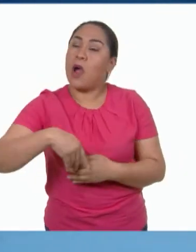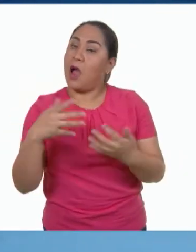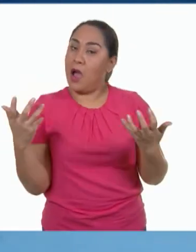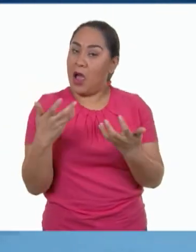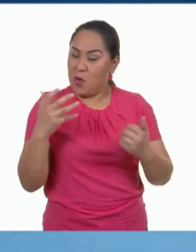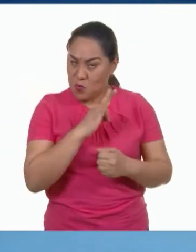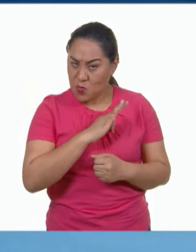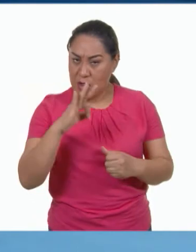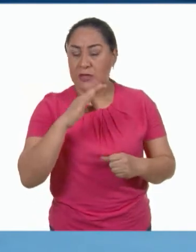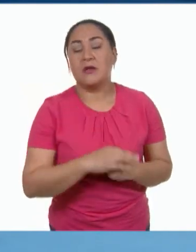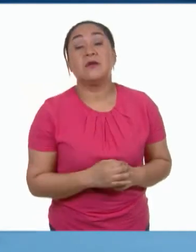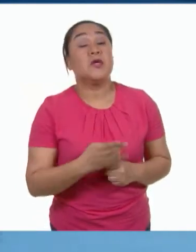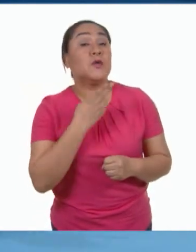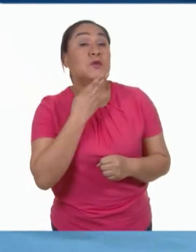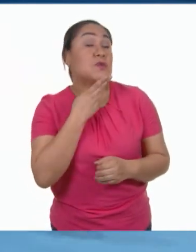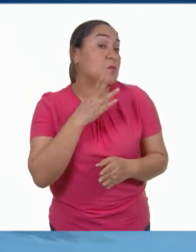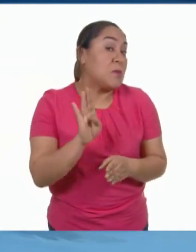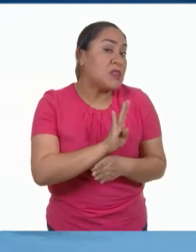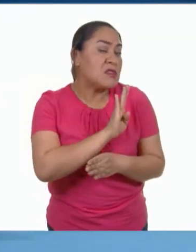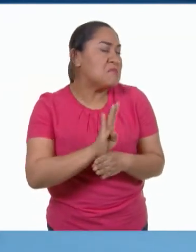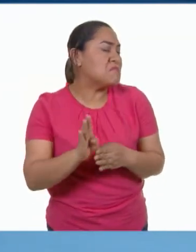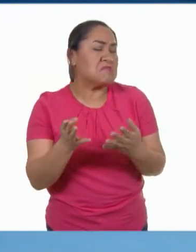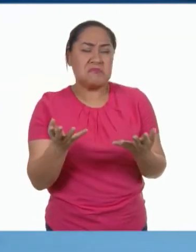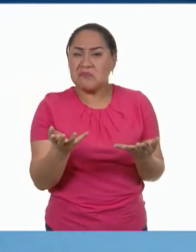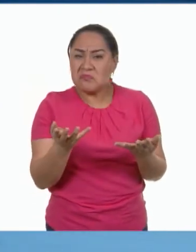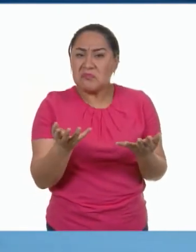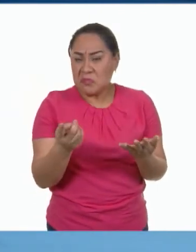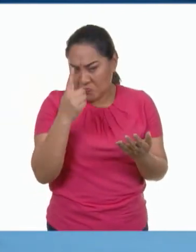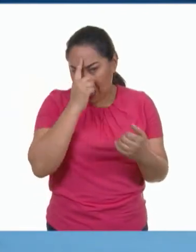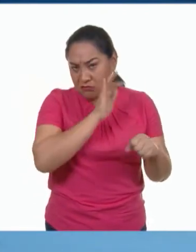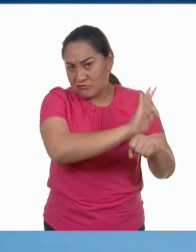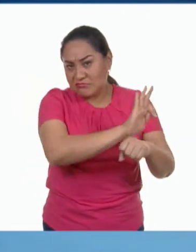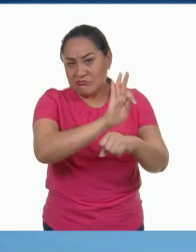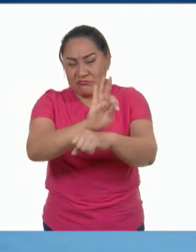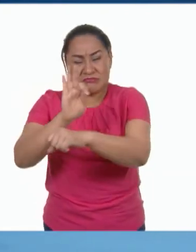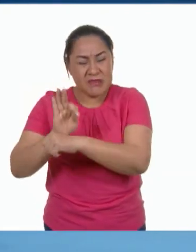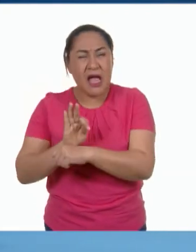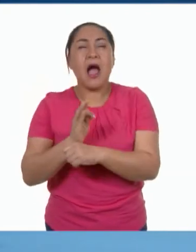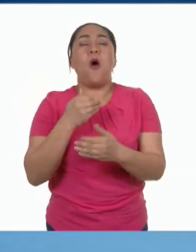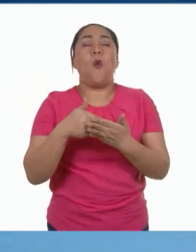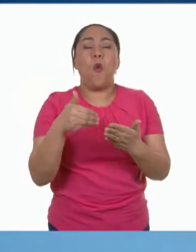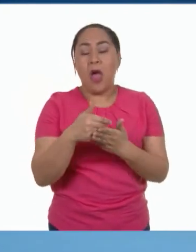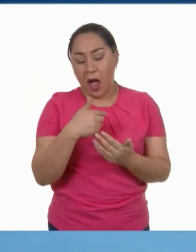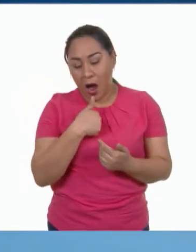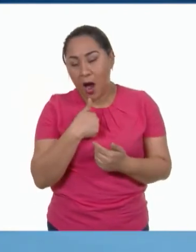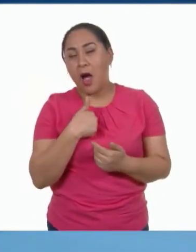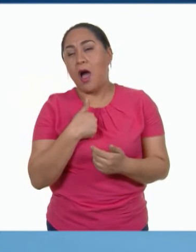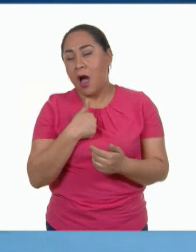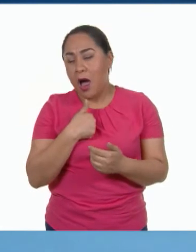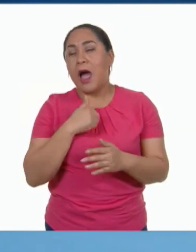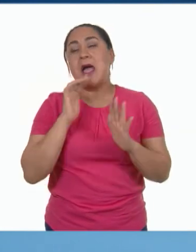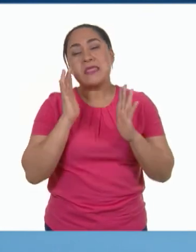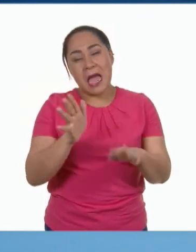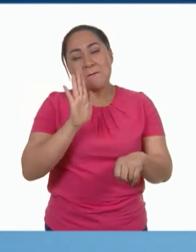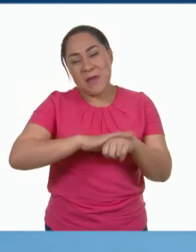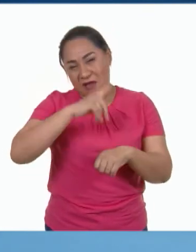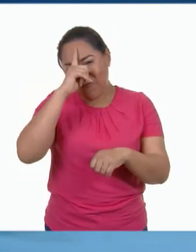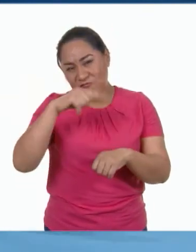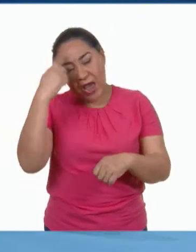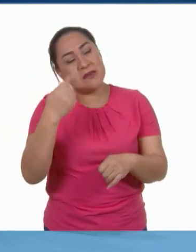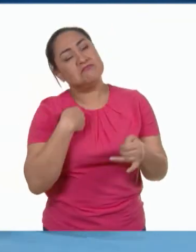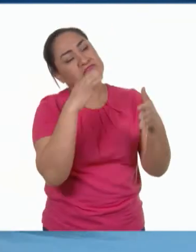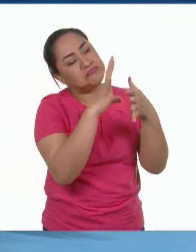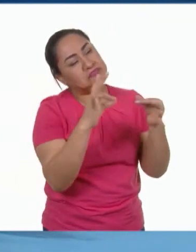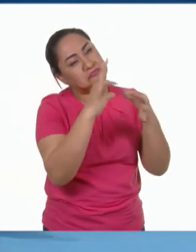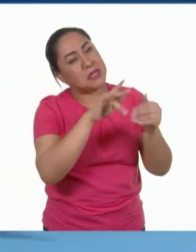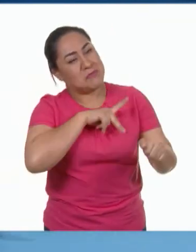práctica. Y el beneficio es común y creo que ahora me será un poco más sencillo darle razones a mi familia, pues